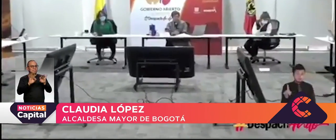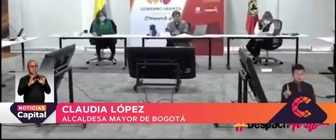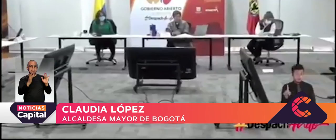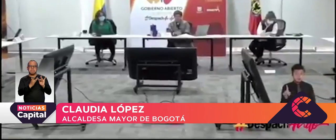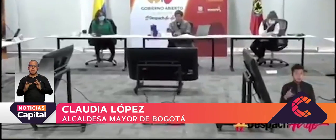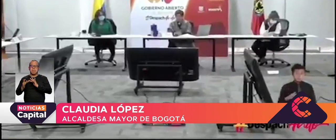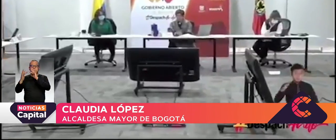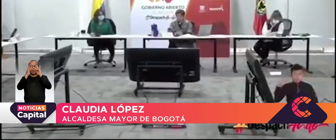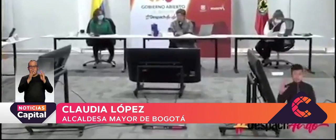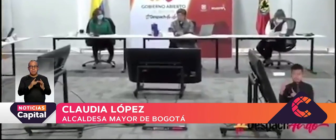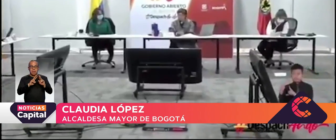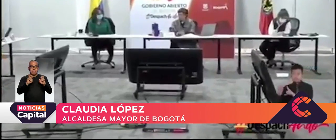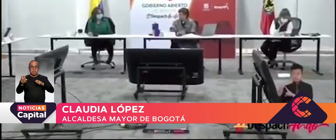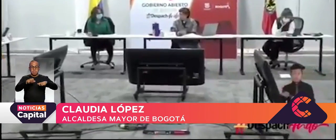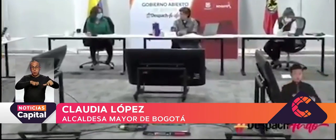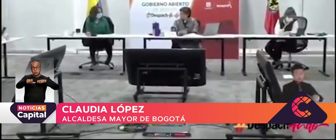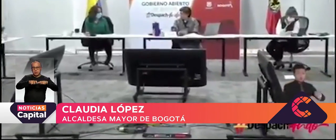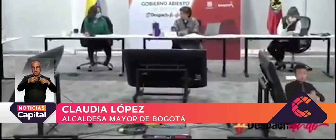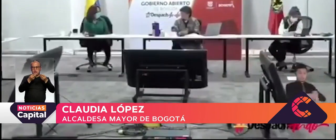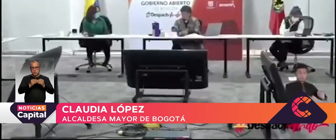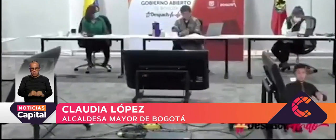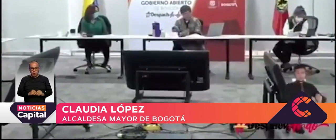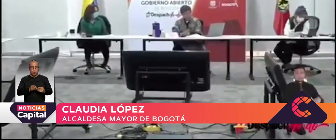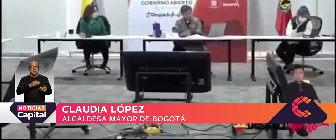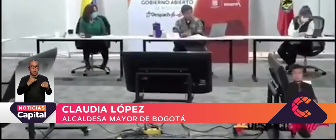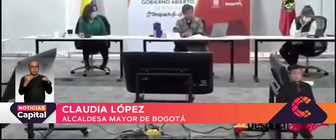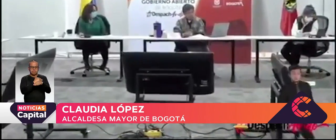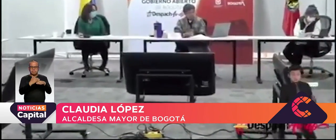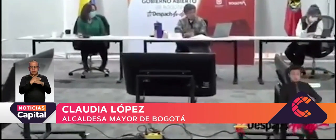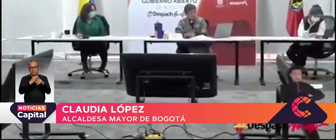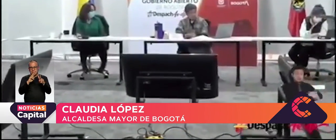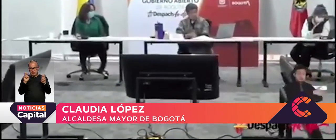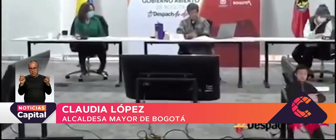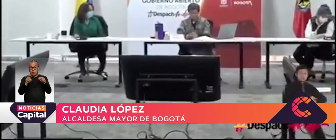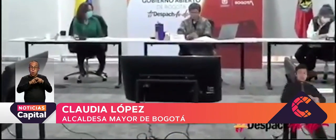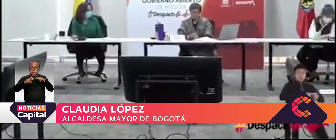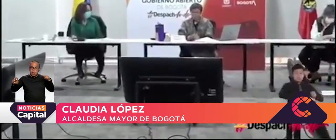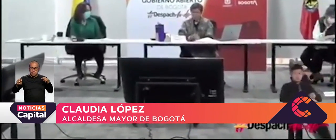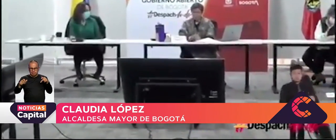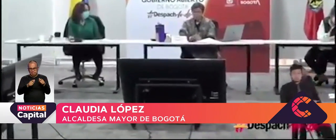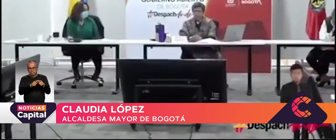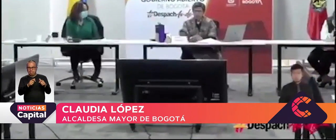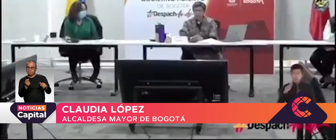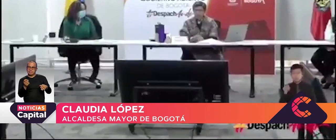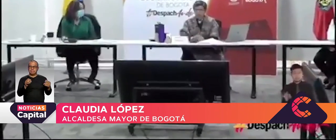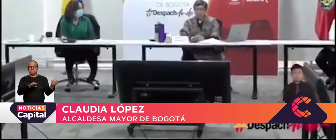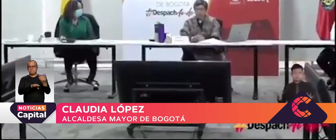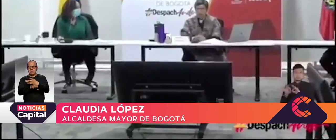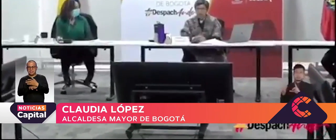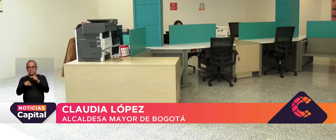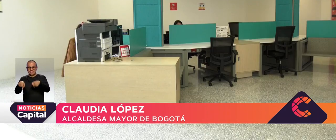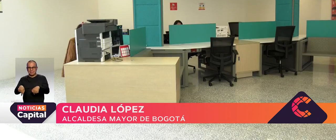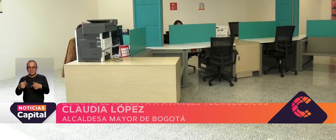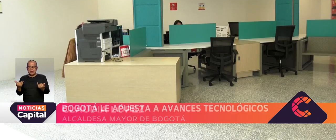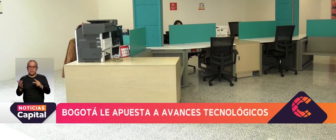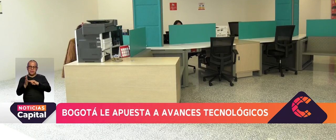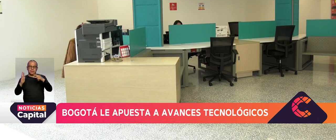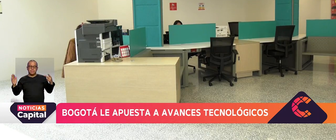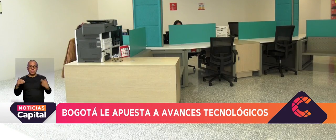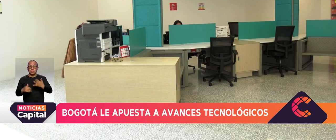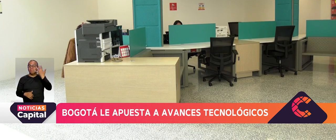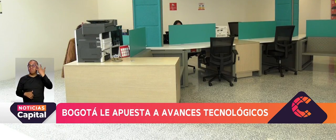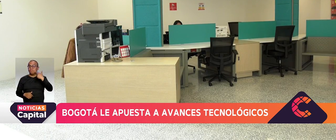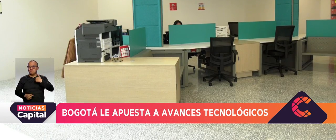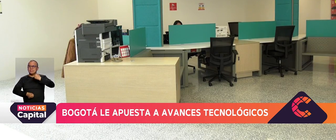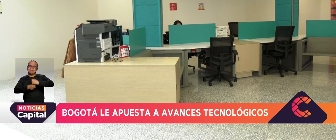conectividad digital que la de movilidad a través de carreteras o metros incluso. Y en esto la visión es clave. Afirmó que diariamente